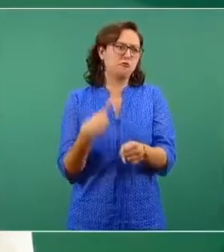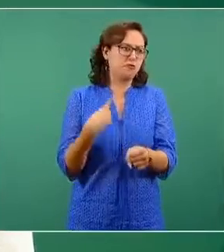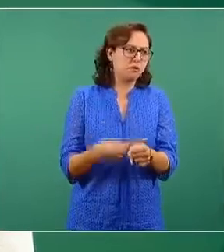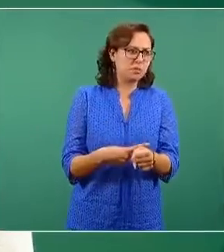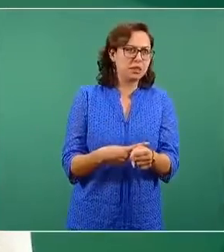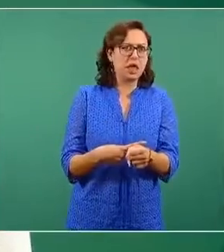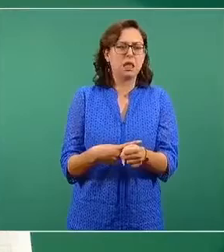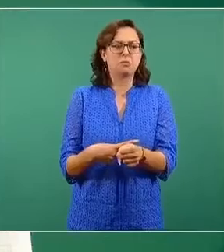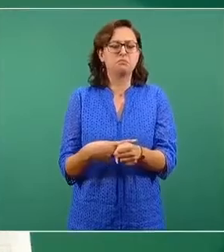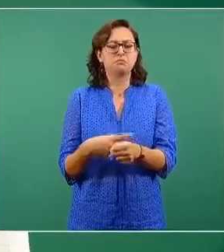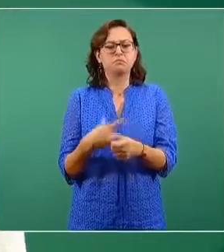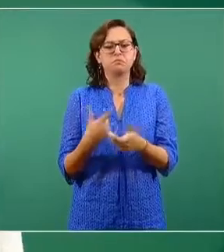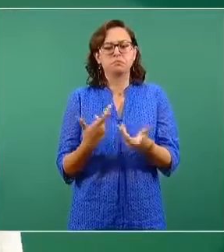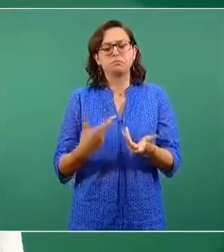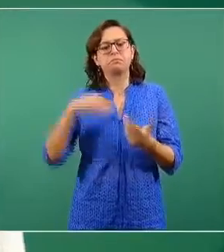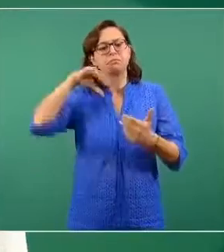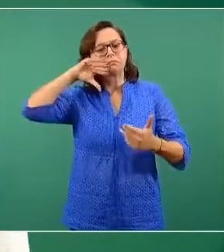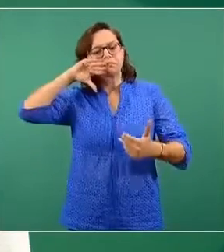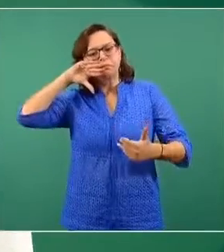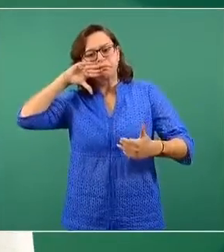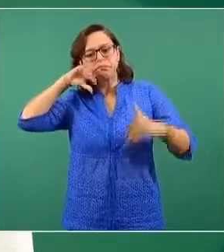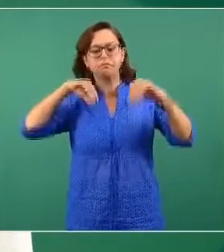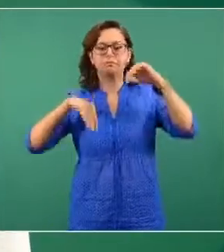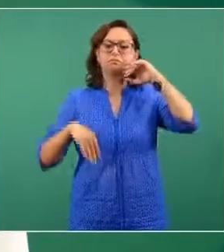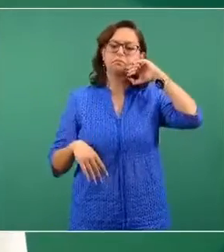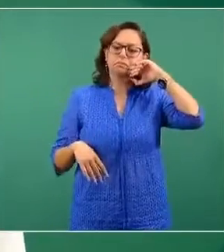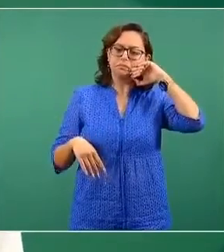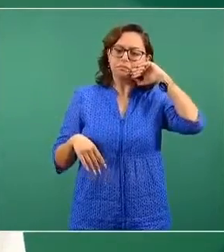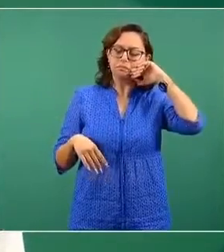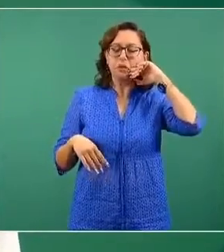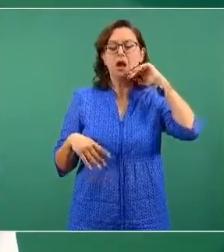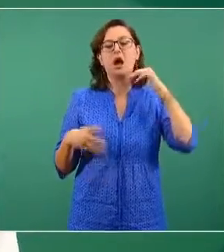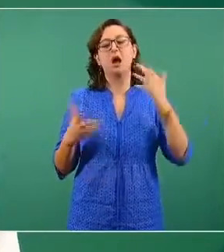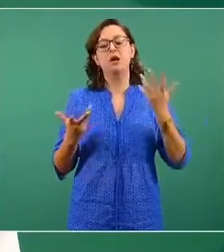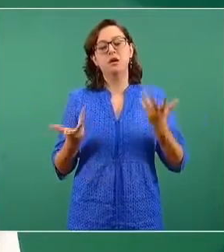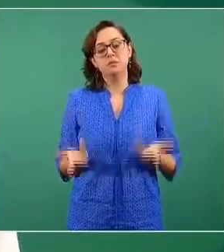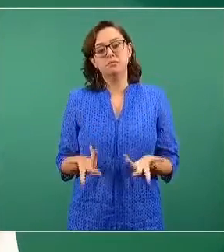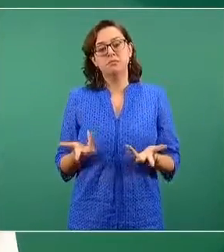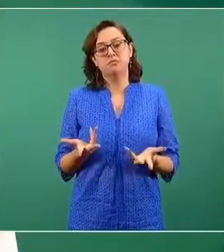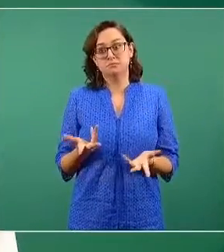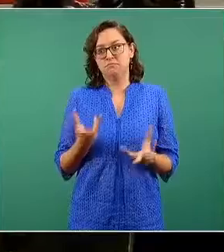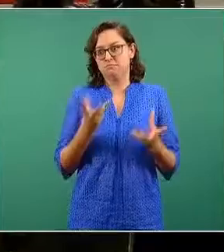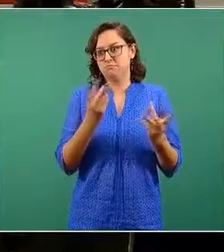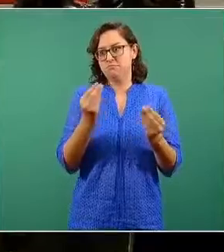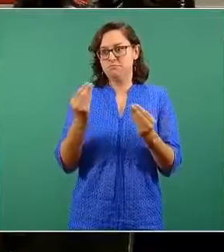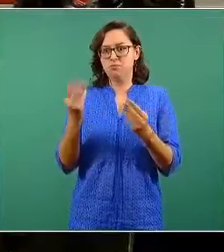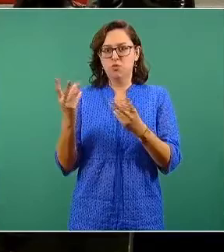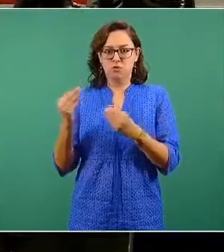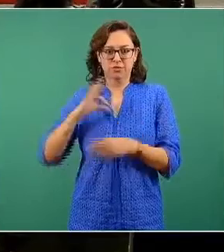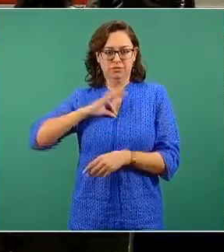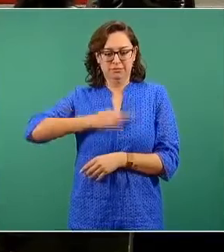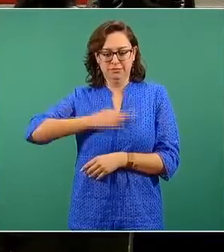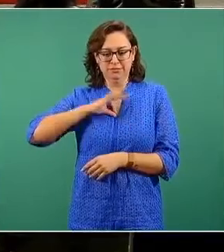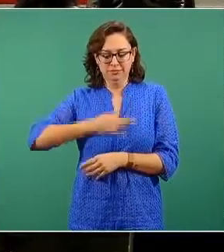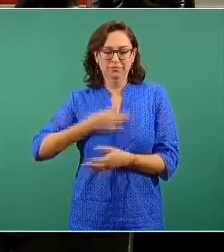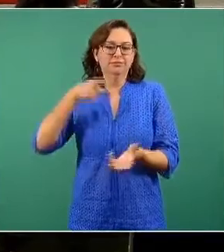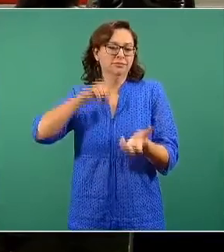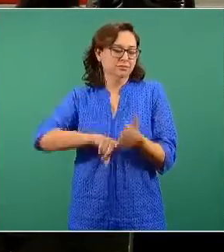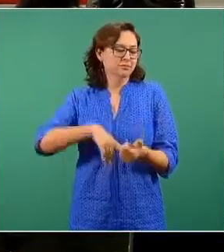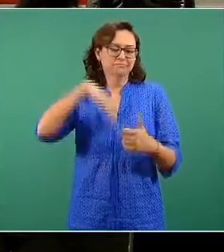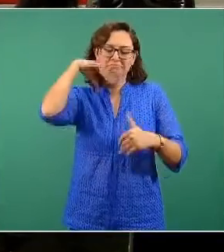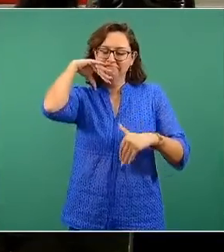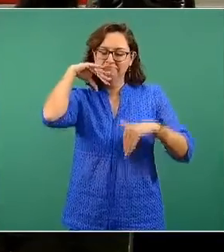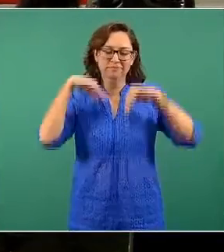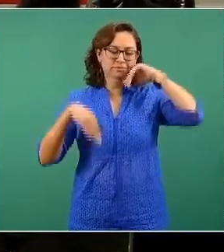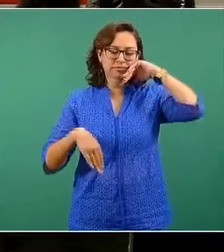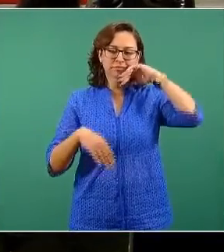que pueden causar fiebre y casi todas o una gran mayoría de las enfermedades infecciosas están en esa situación,